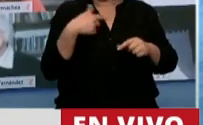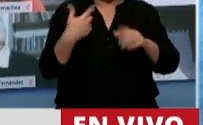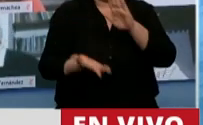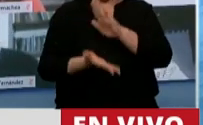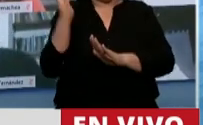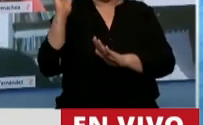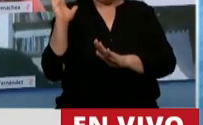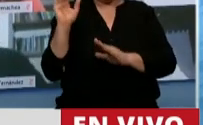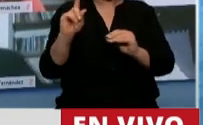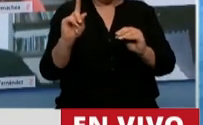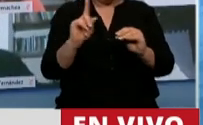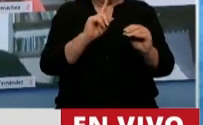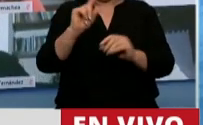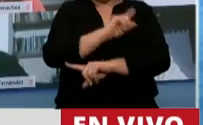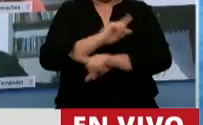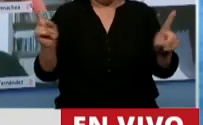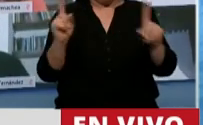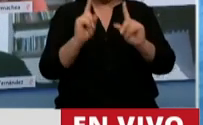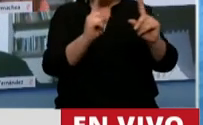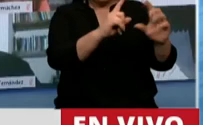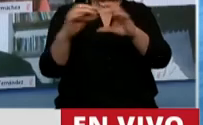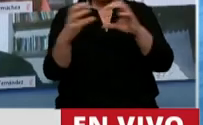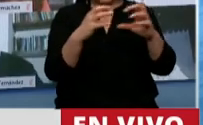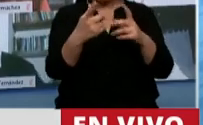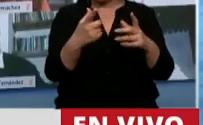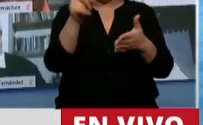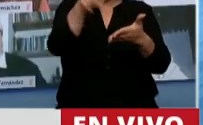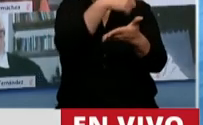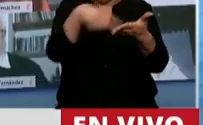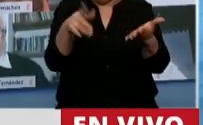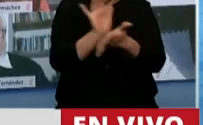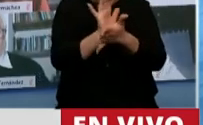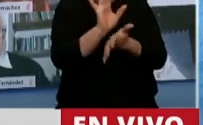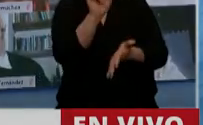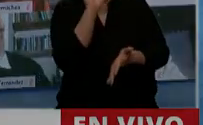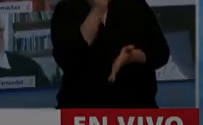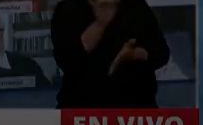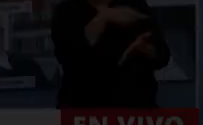recinto para no convalidar una sesión que es nula. Gracias, Presidente. Gracias, Diputado. Gracias, Gracias, Diputado.